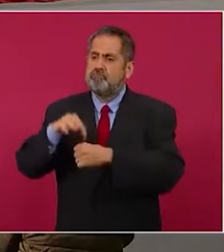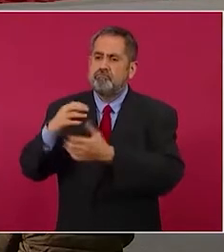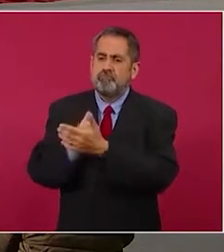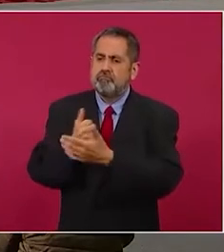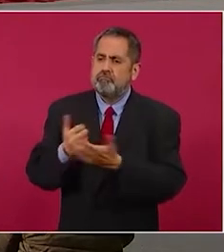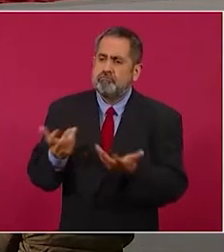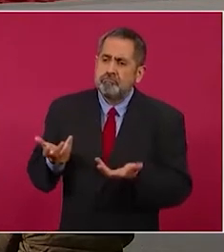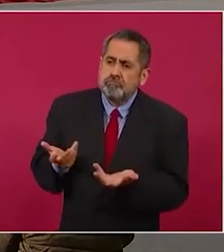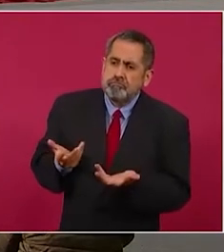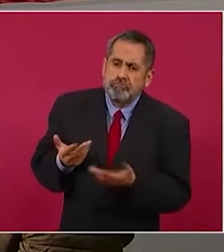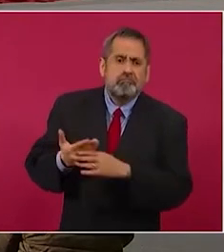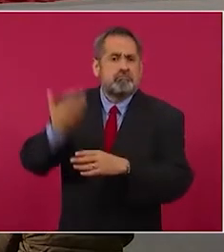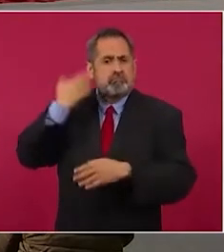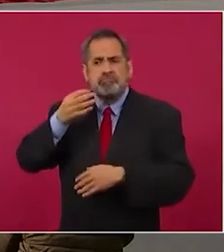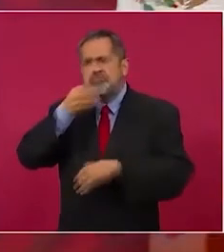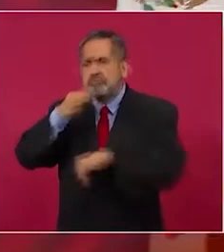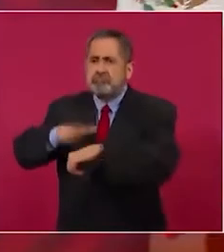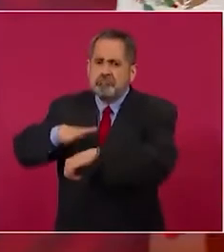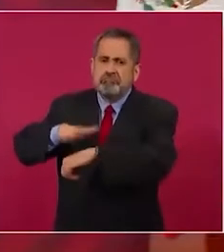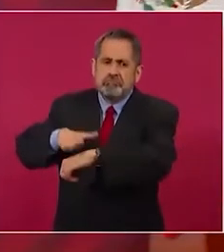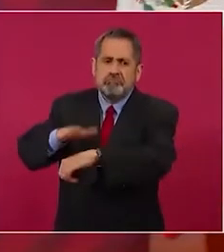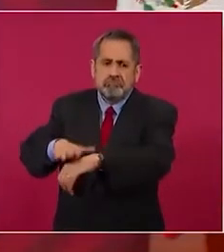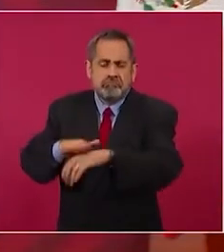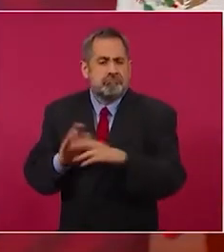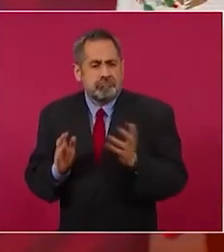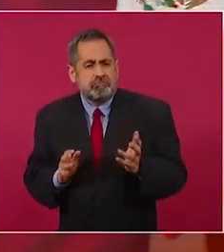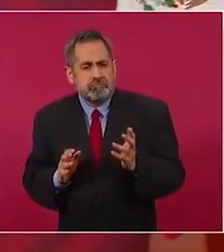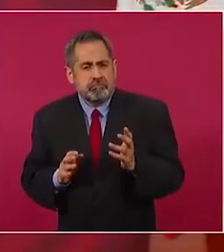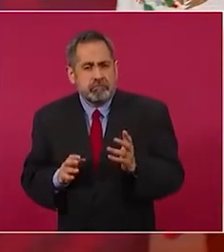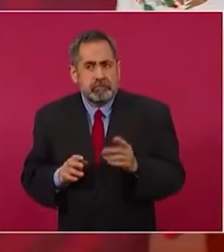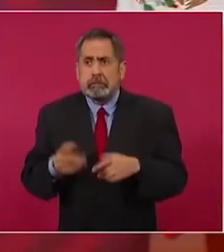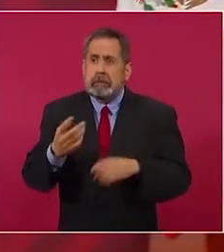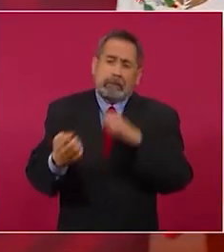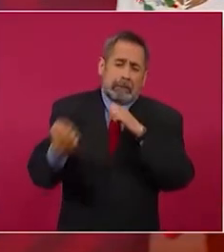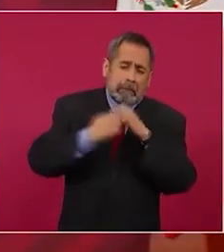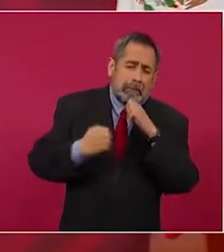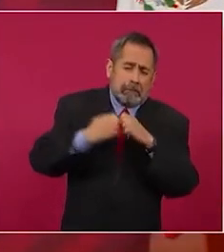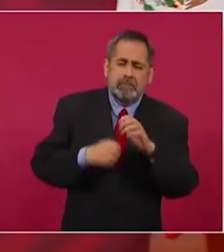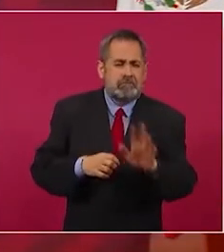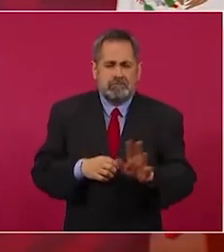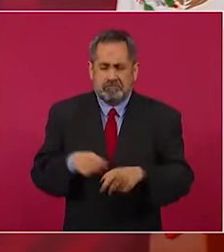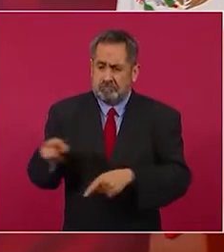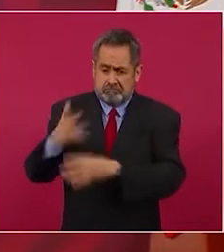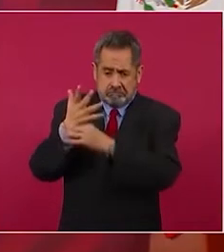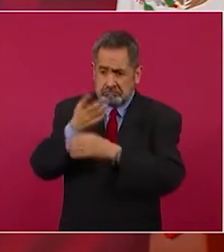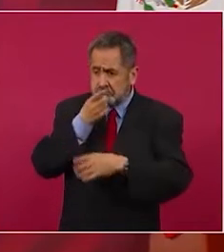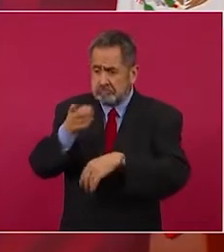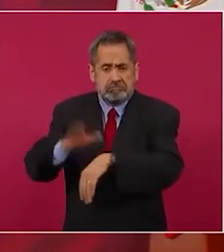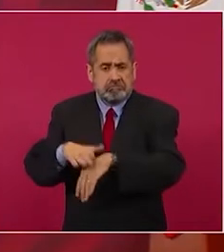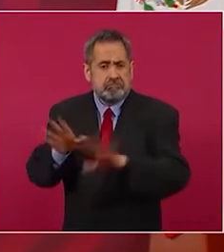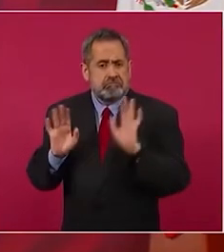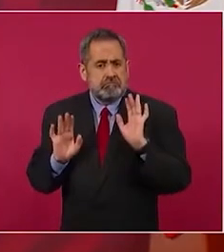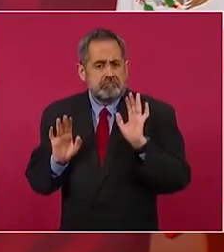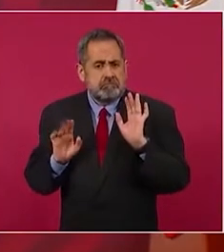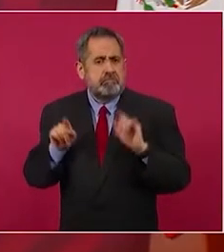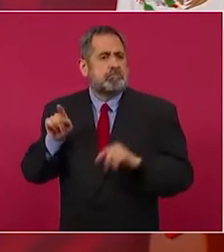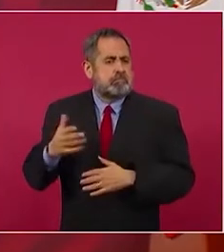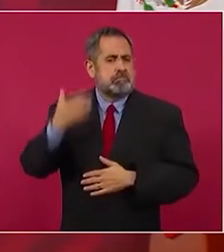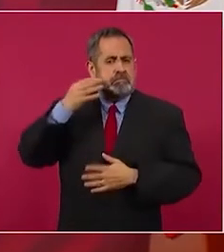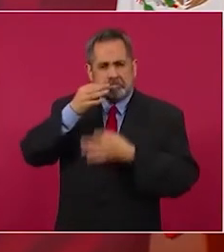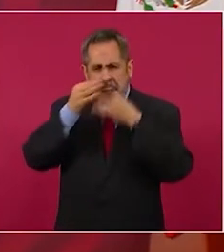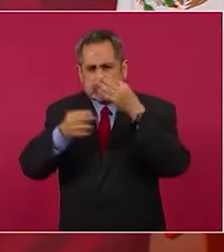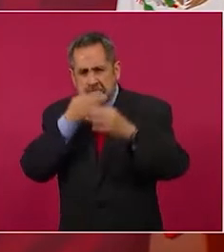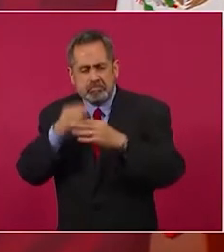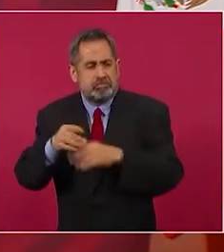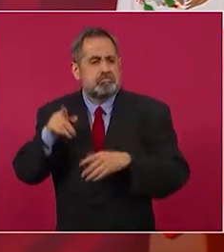no hizo nada que no hubiera anunciado. El que diga que se engañó es que se está engañando. Repito, no hizo nada que no hubiera anunciado la